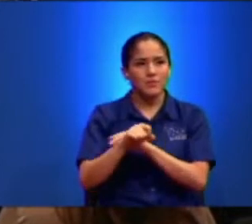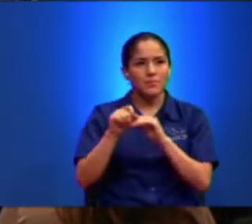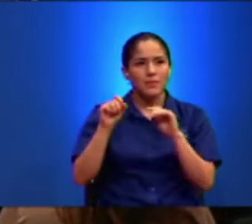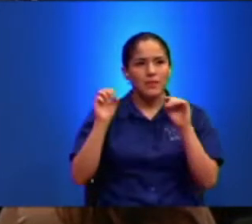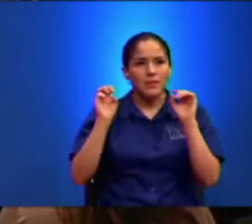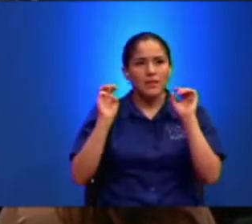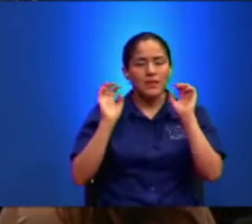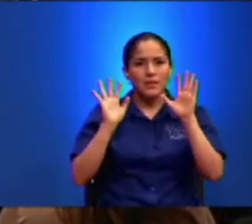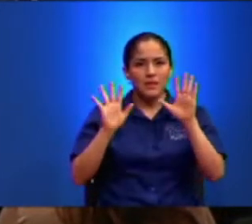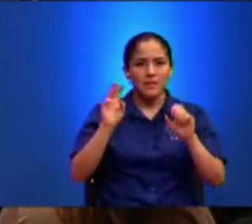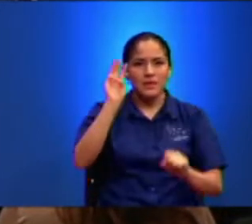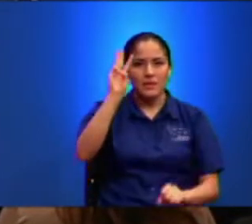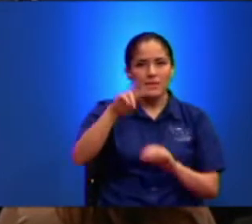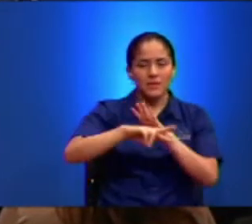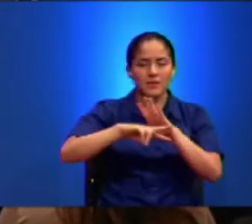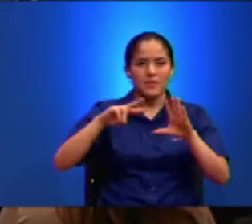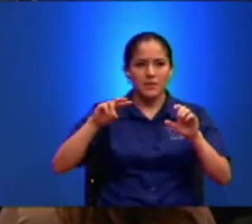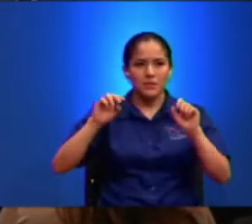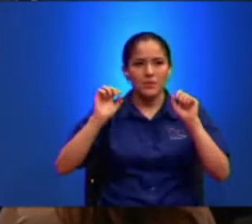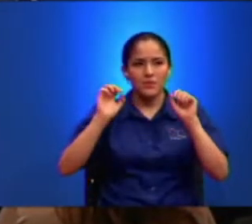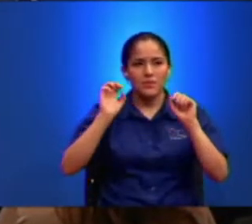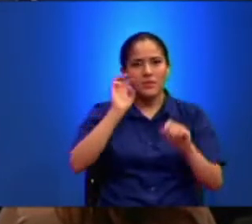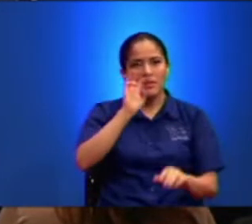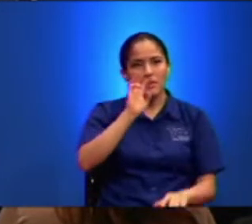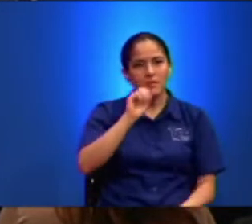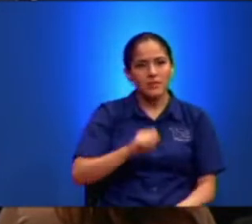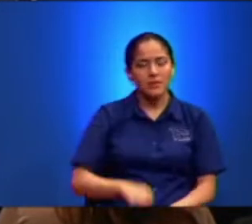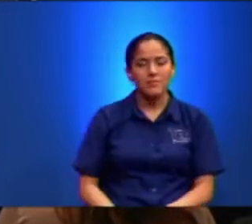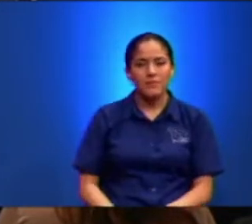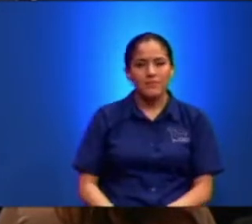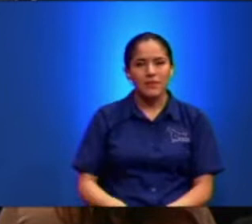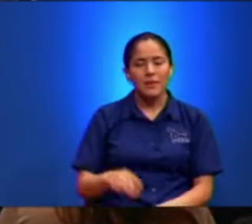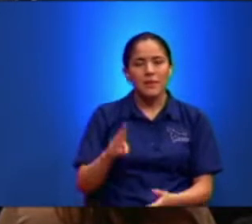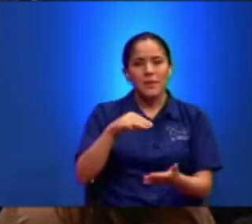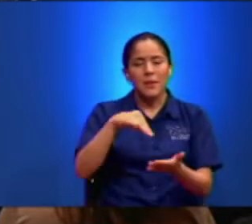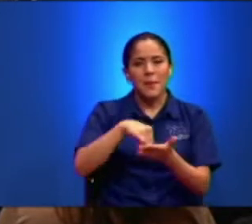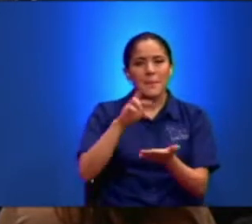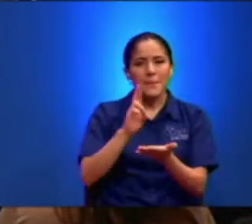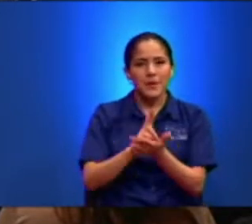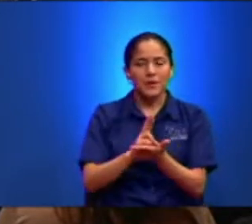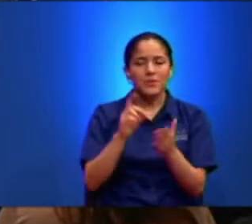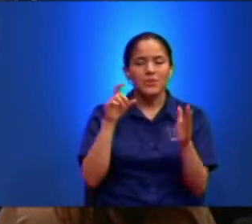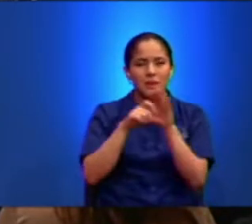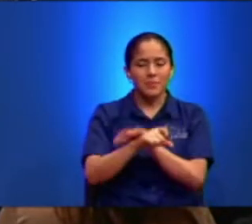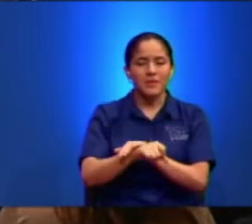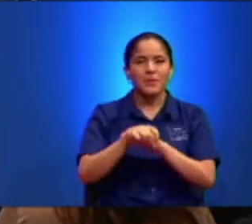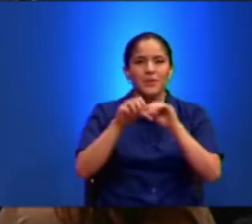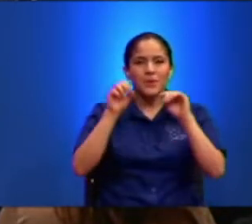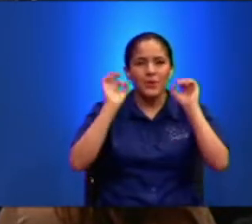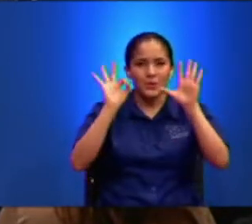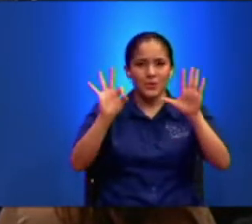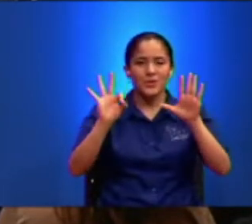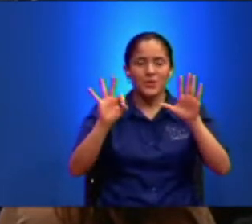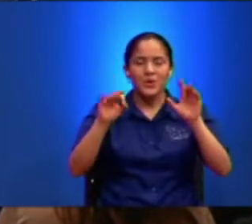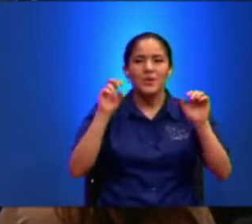Si Ah Entonces Marcos 8 31 El 37 Saca tu teléfono